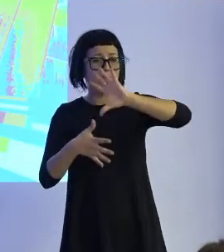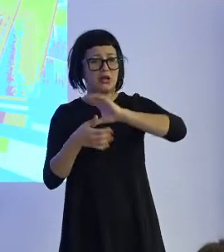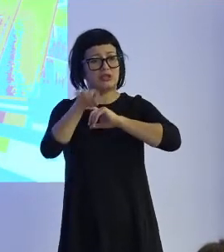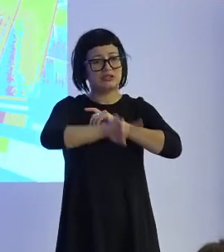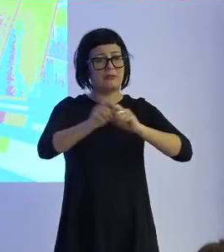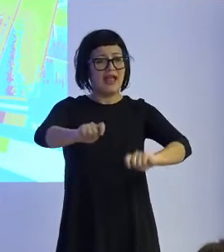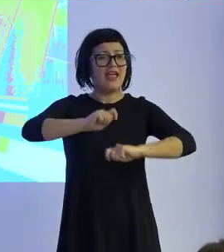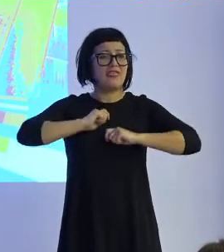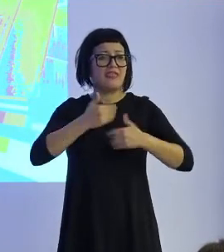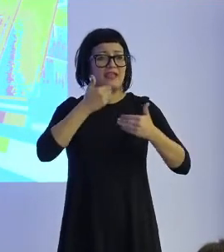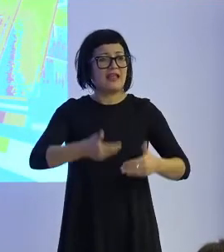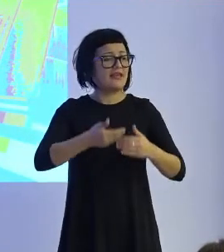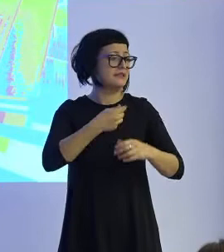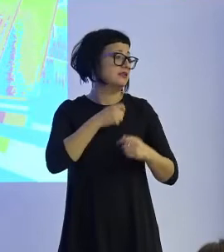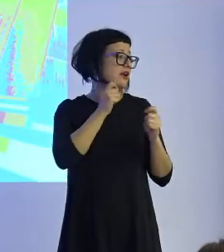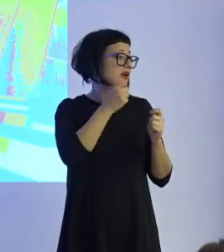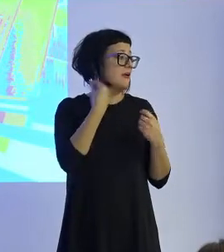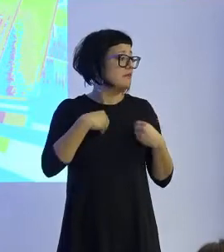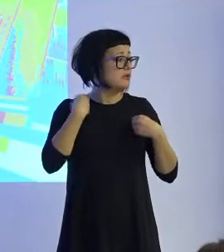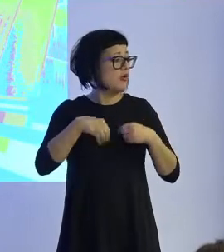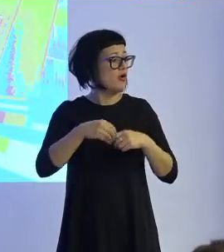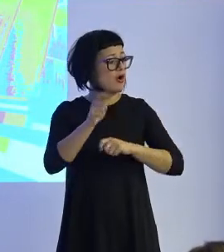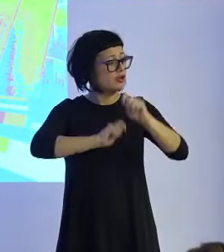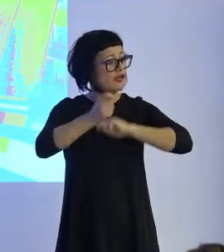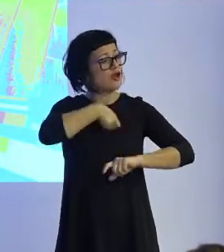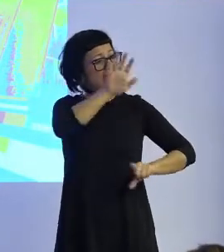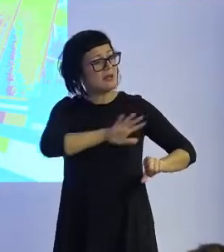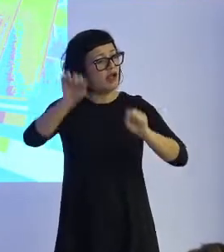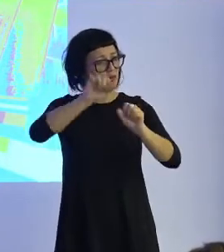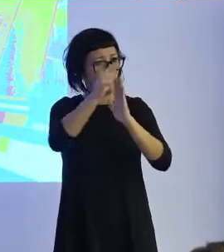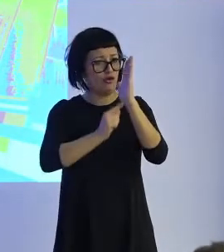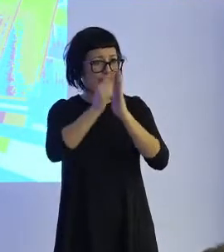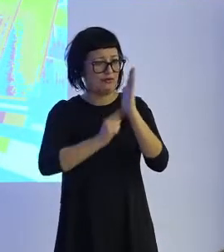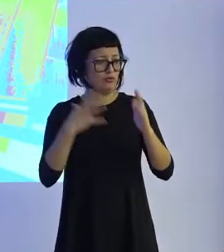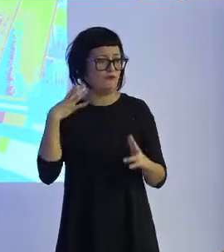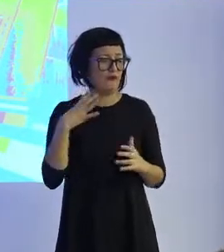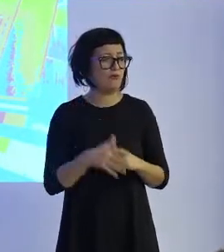Español de Protección de Datos. Ruth, adelante por favor. Gracias.